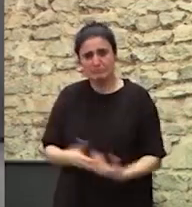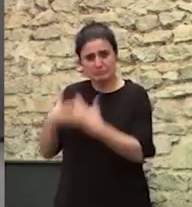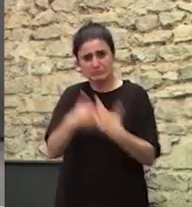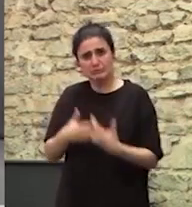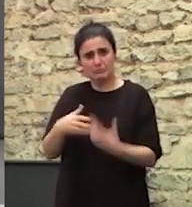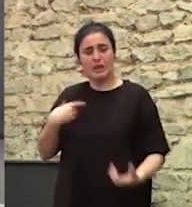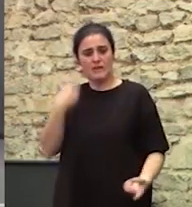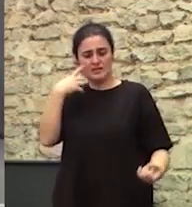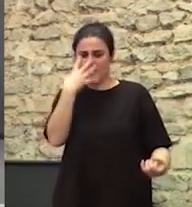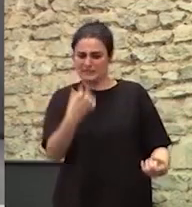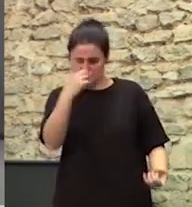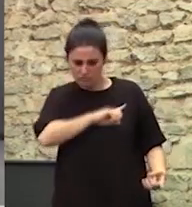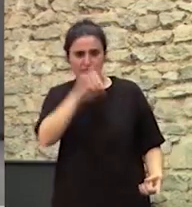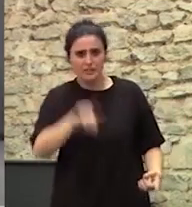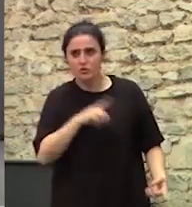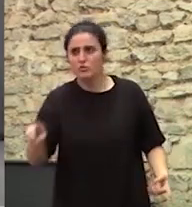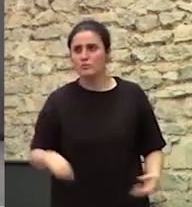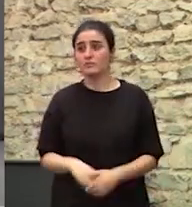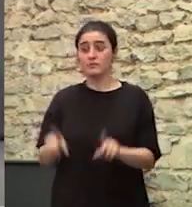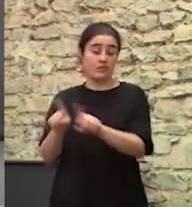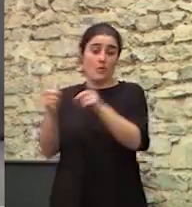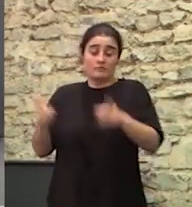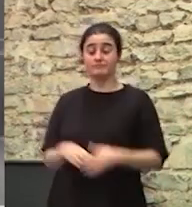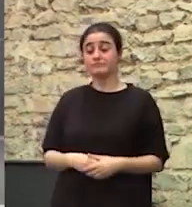tomaseis en serio Da igual